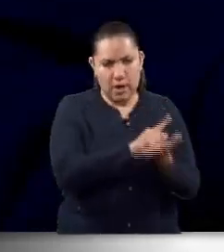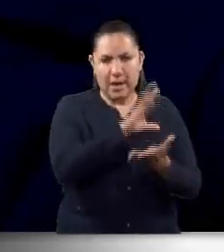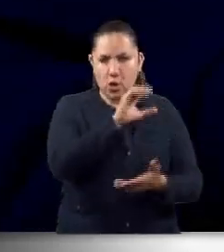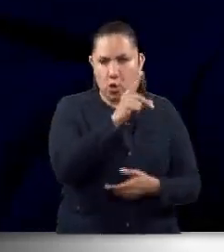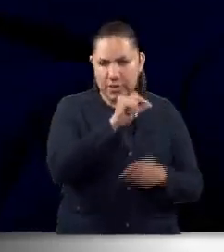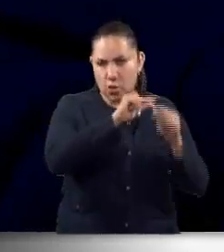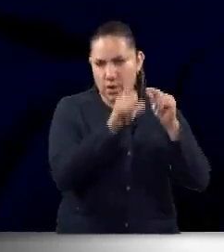Robles.